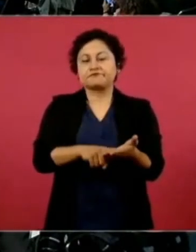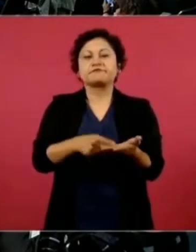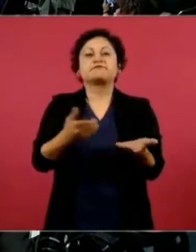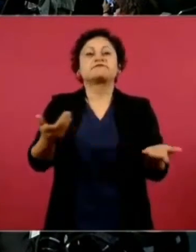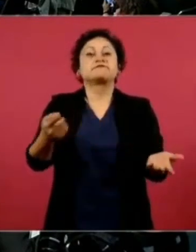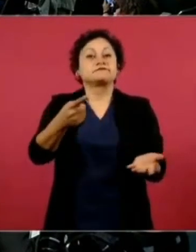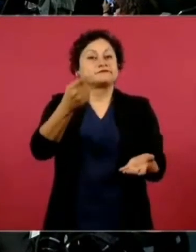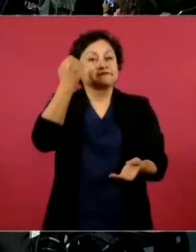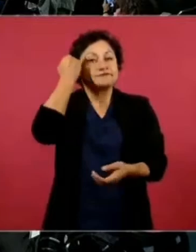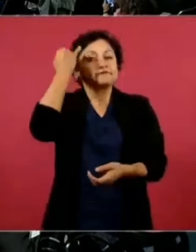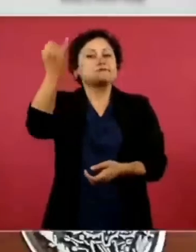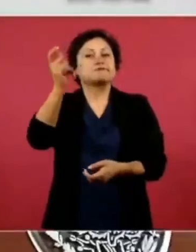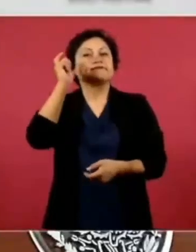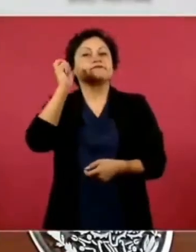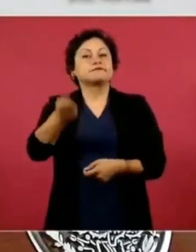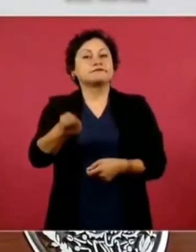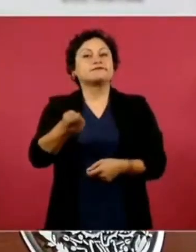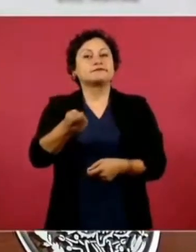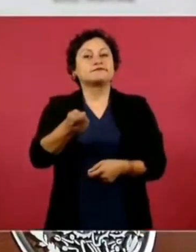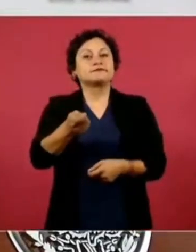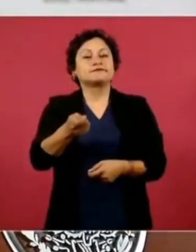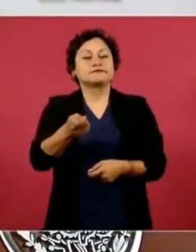toda la campaña